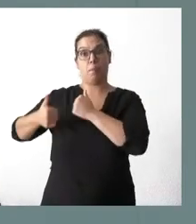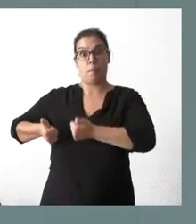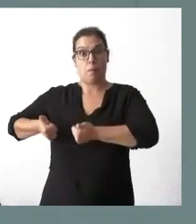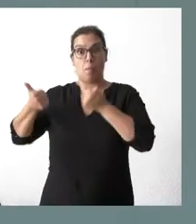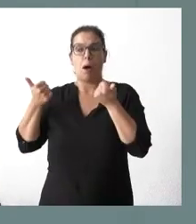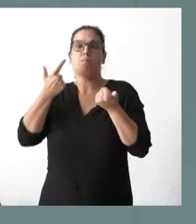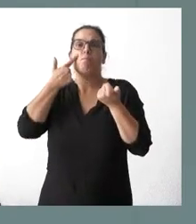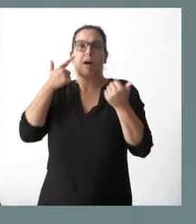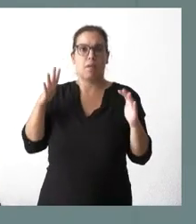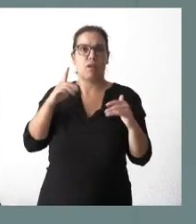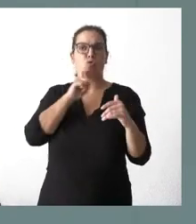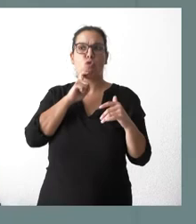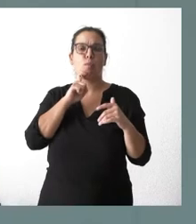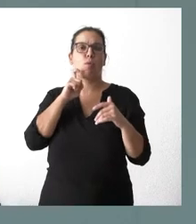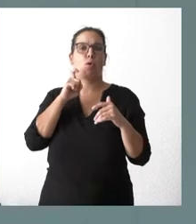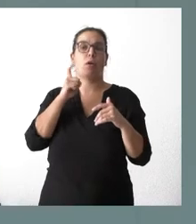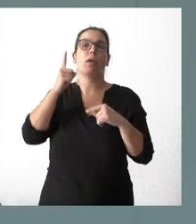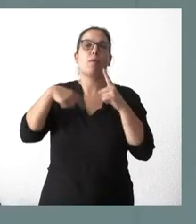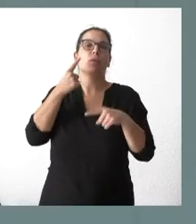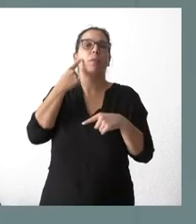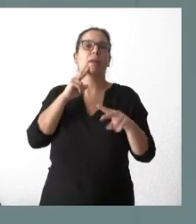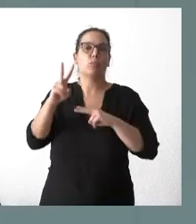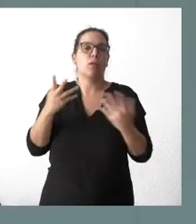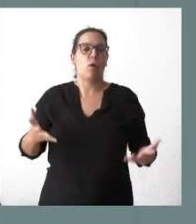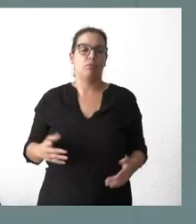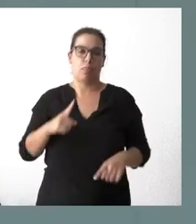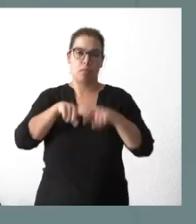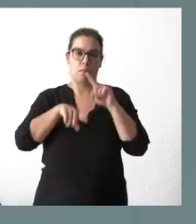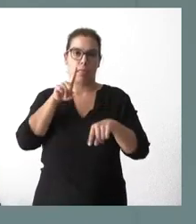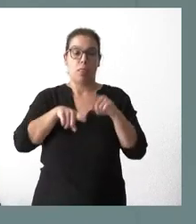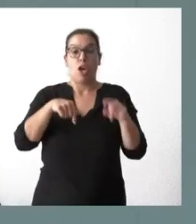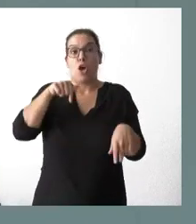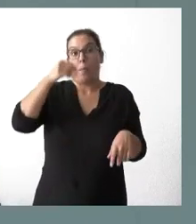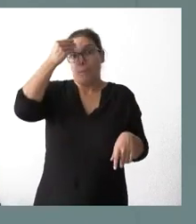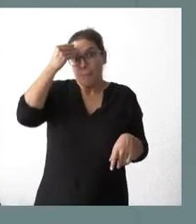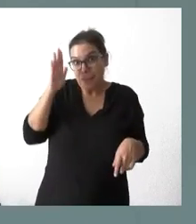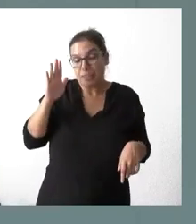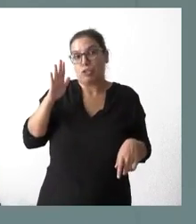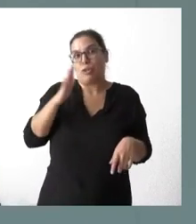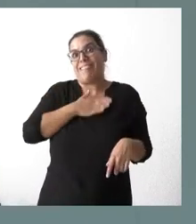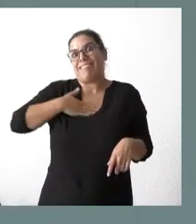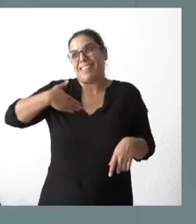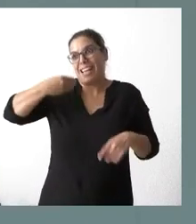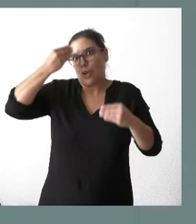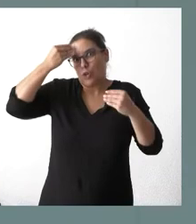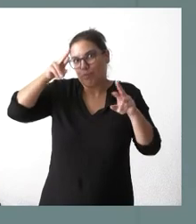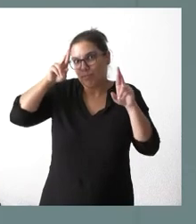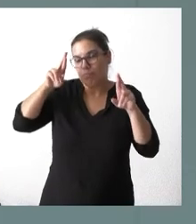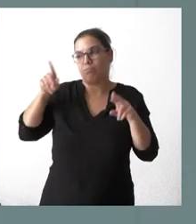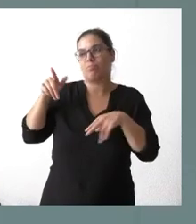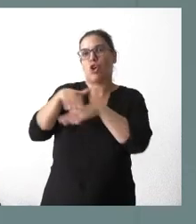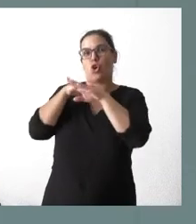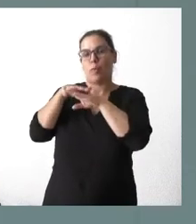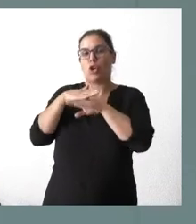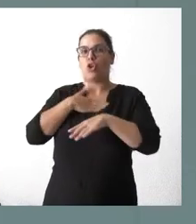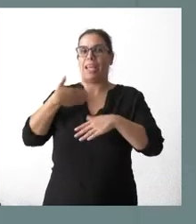y cuáles son y cuál es nuestra respuesta al respecto. Yo hoy quiero pensar que el Gobierno va a cambiar actitud, que va a entrar por la vía